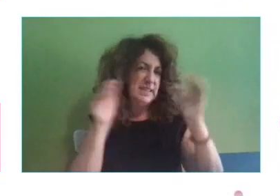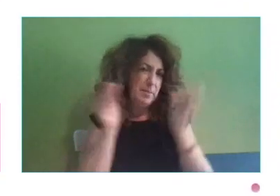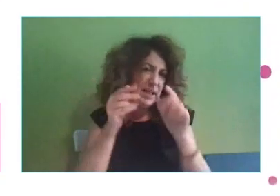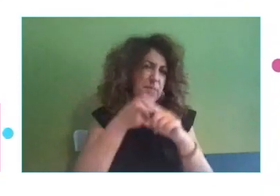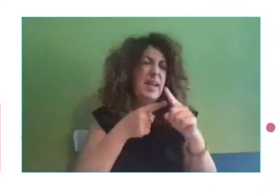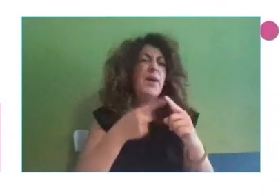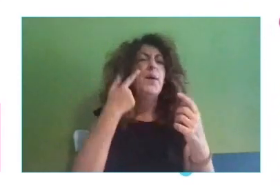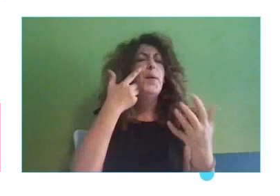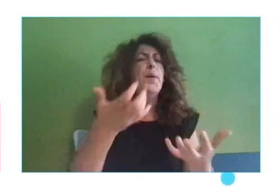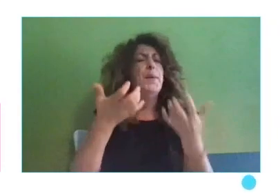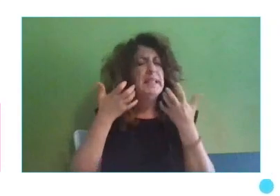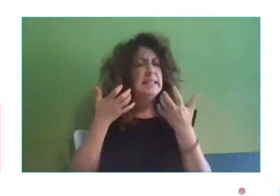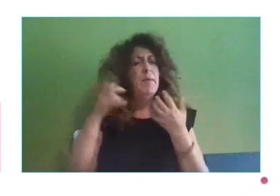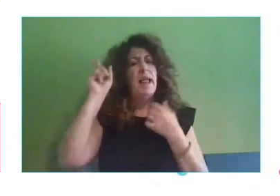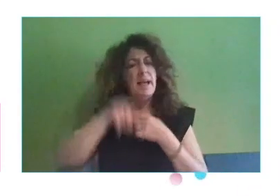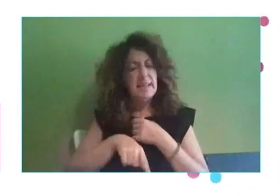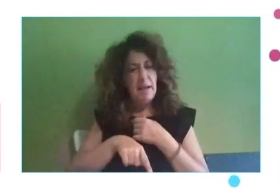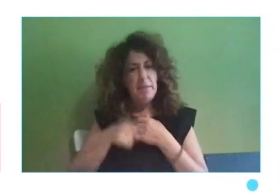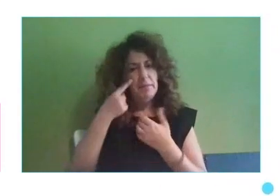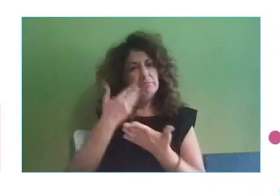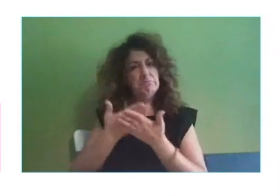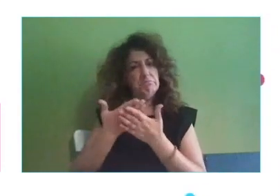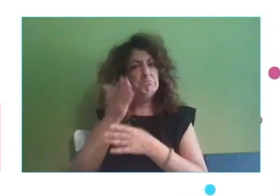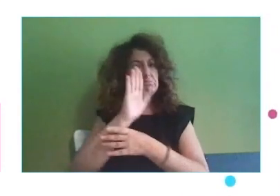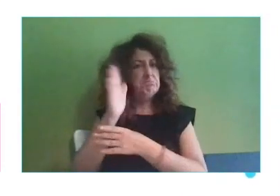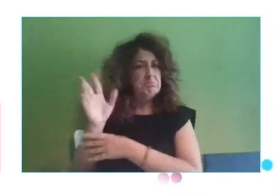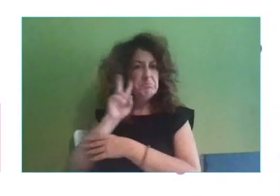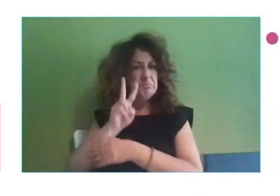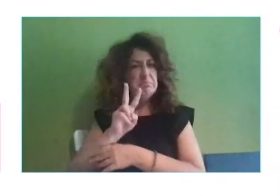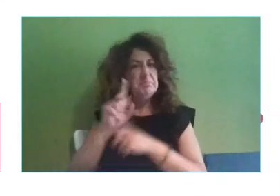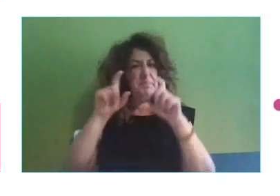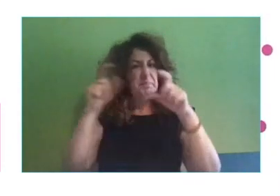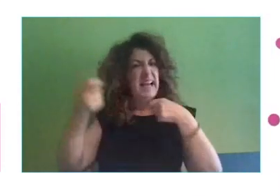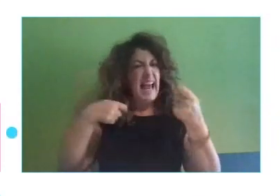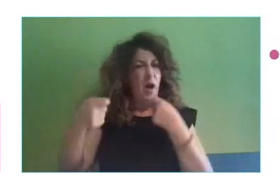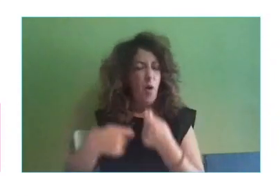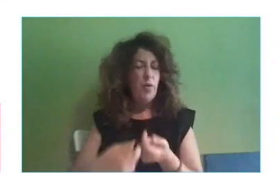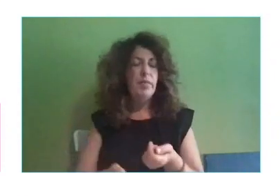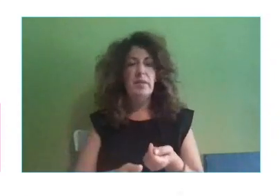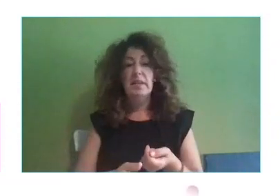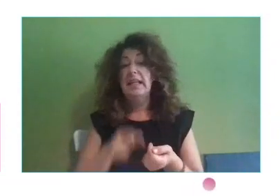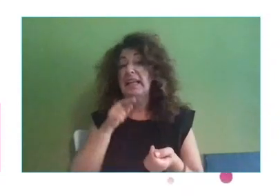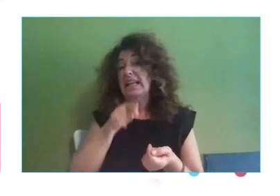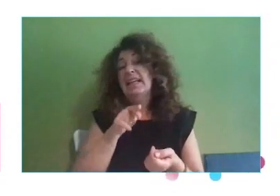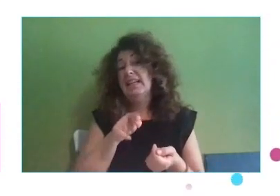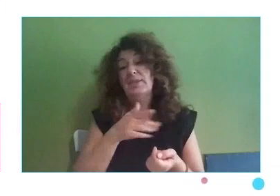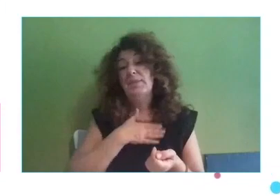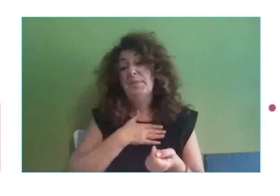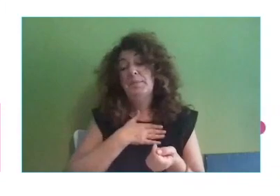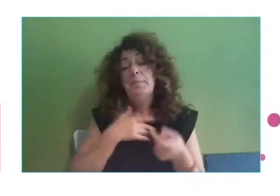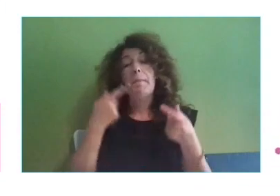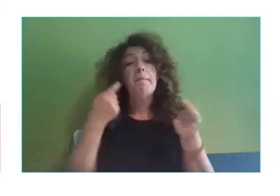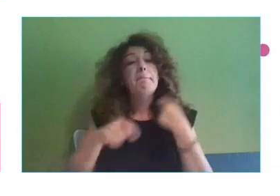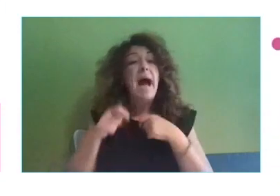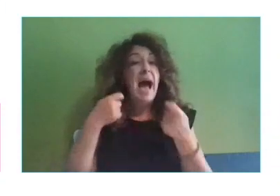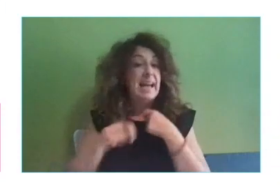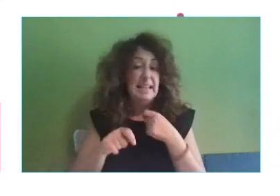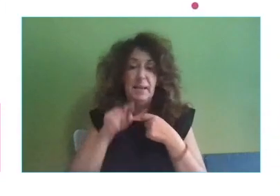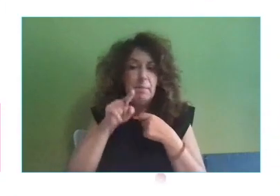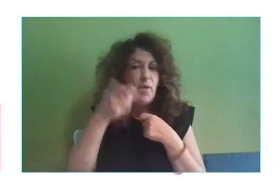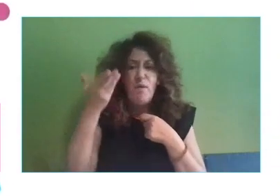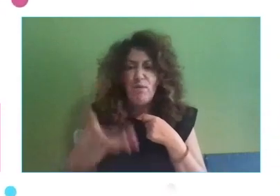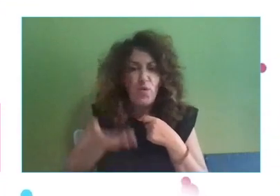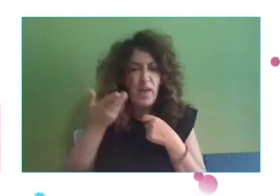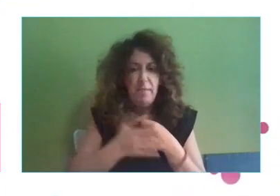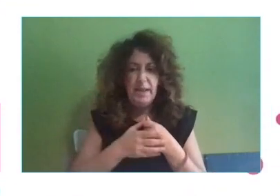visibilidad del negocio. Bueno, pues eso es casi mi parte de marketing digital, pero es que lo veo fundamental. Tienes que